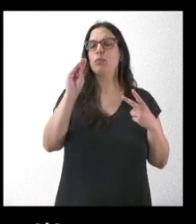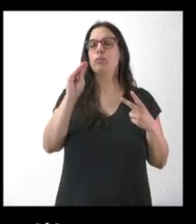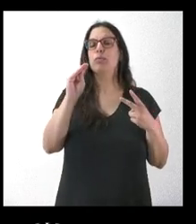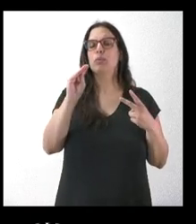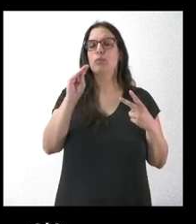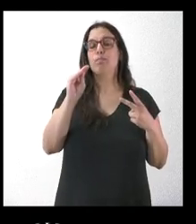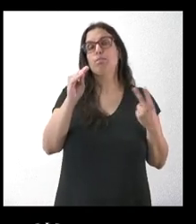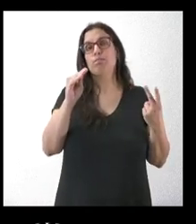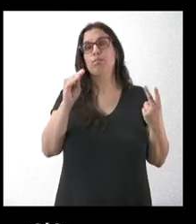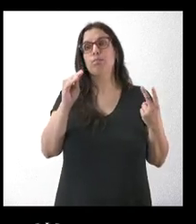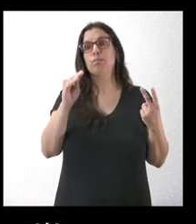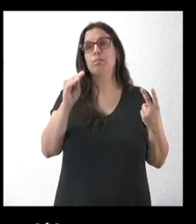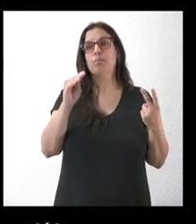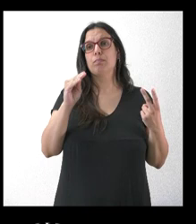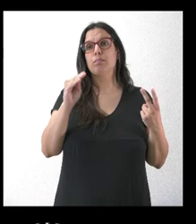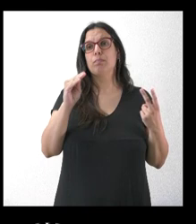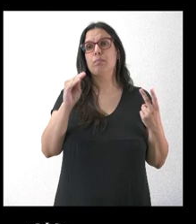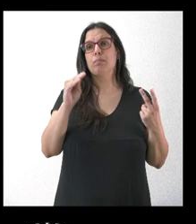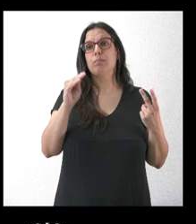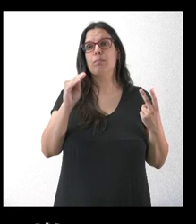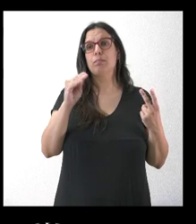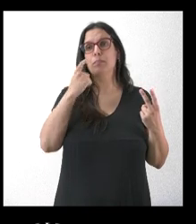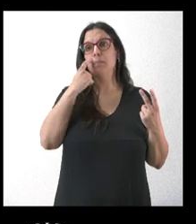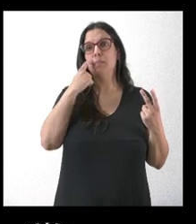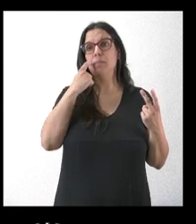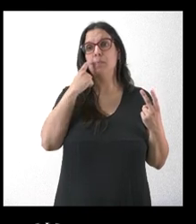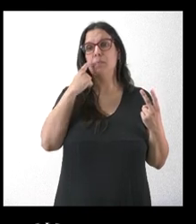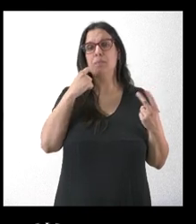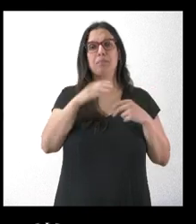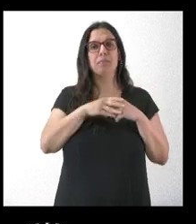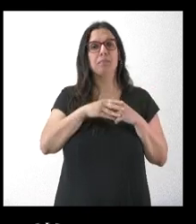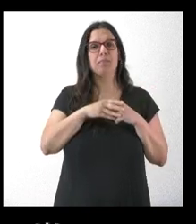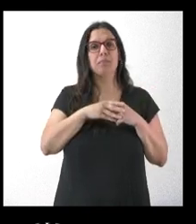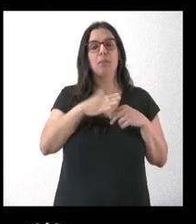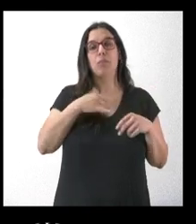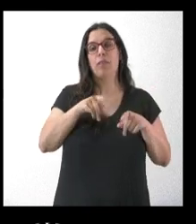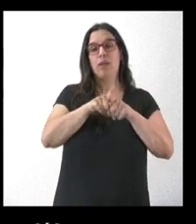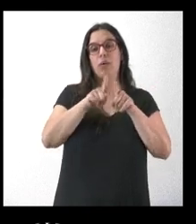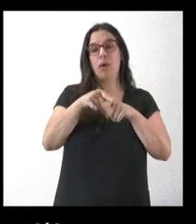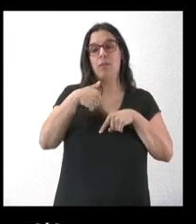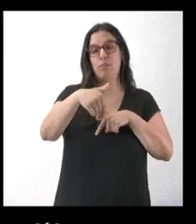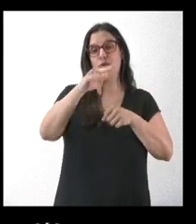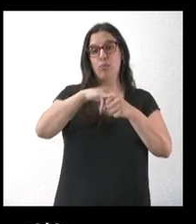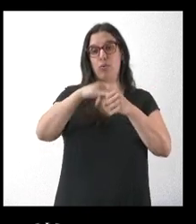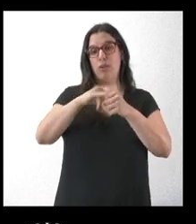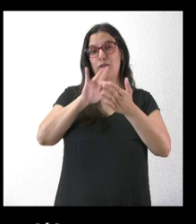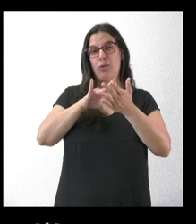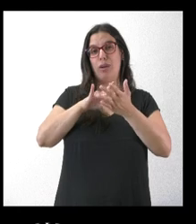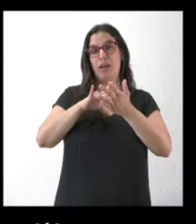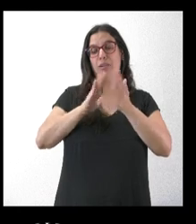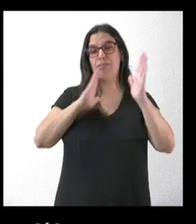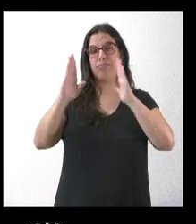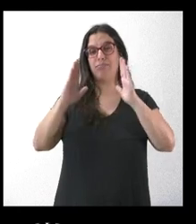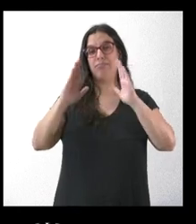verdad que podría relegar hasta la rueda de prensa de presentación de la campaña de incendios del lunes que viene, que va a ser aquí en León, pero habitualmente, bueno, pues,